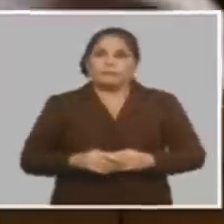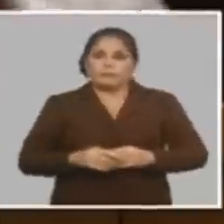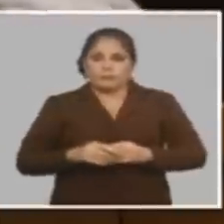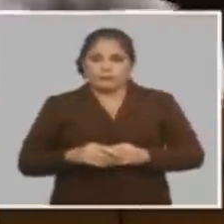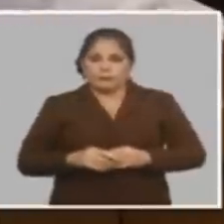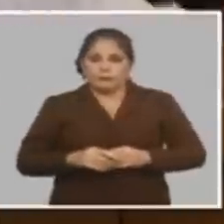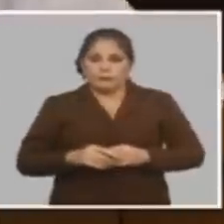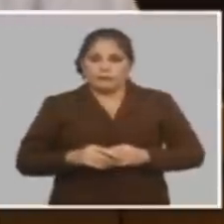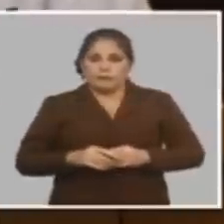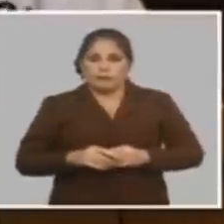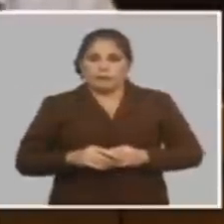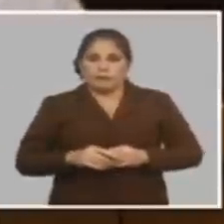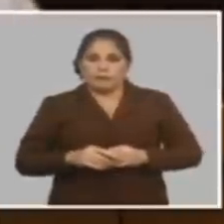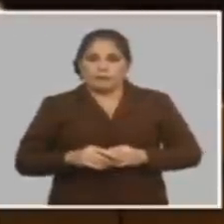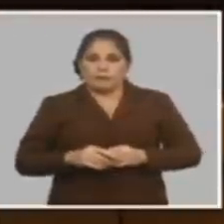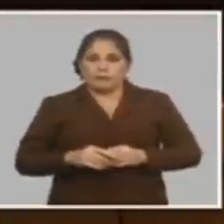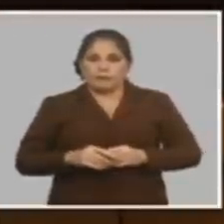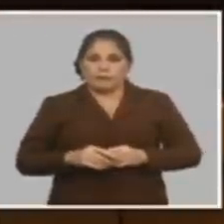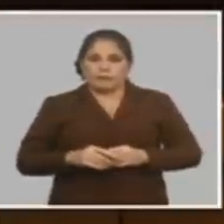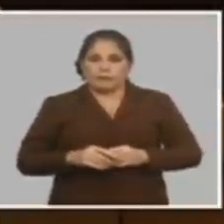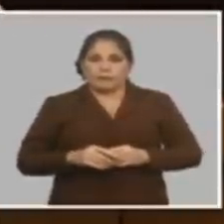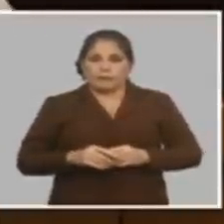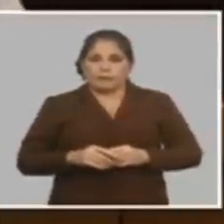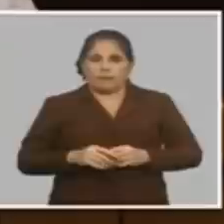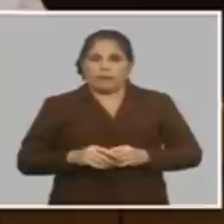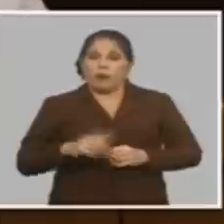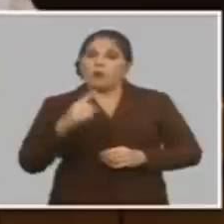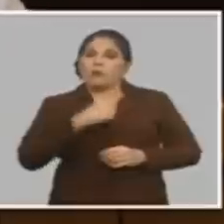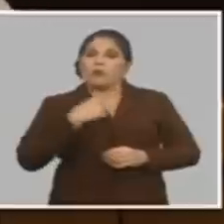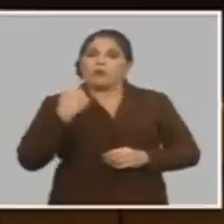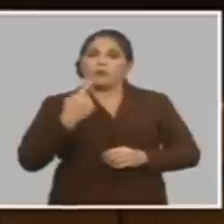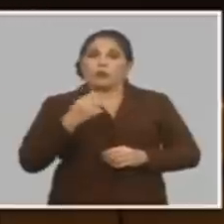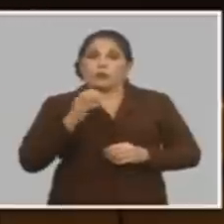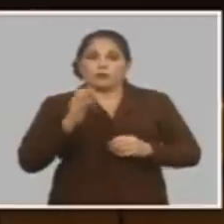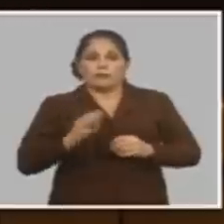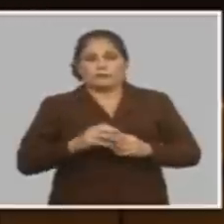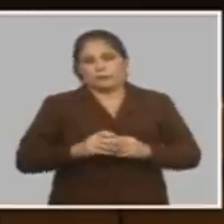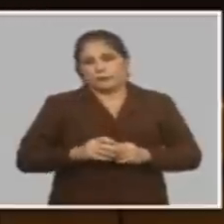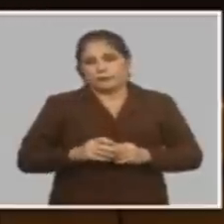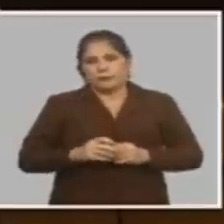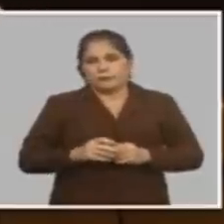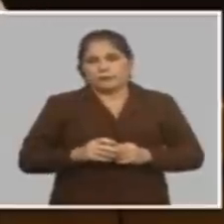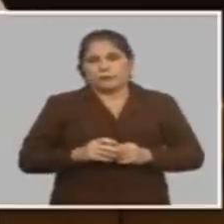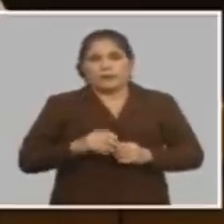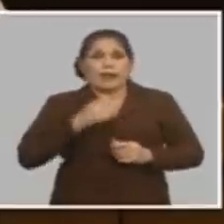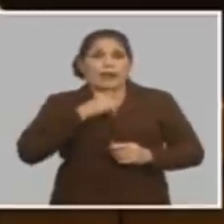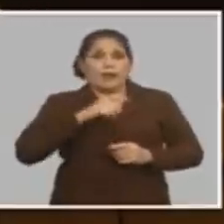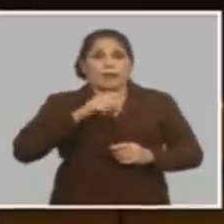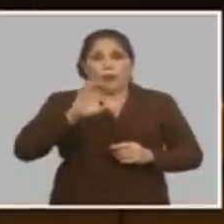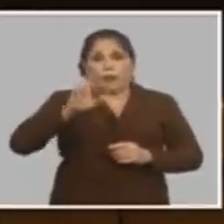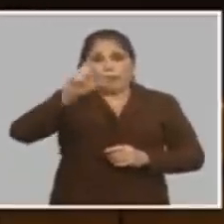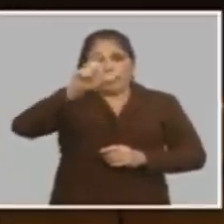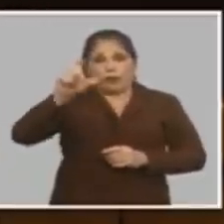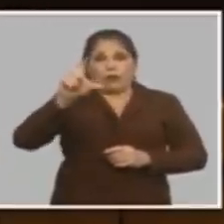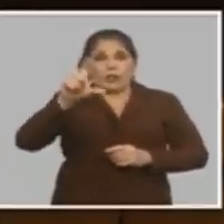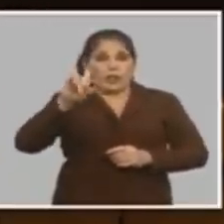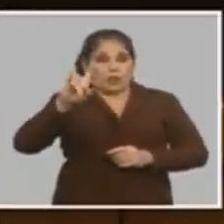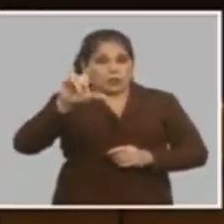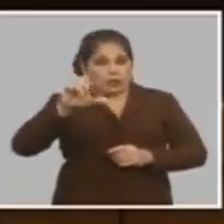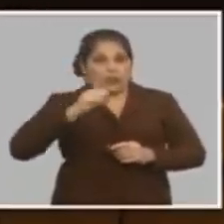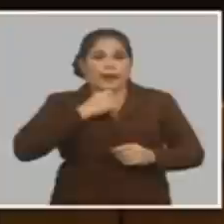son dos cosas totalmente diferentes vamos para los saldos si usted tiene en el banco se usé